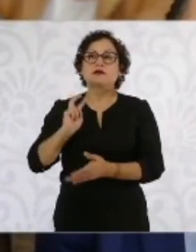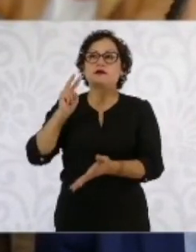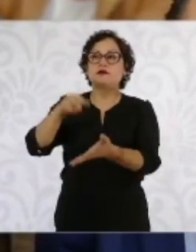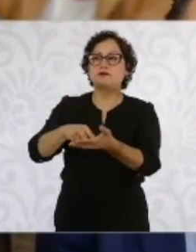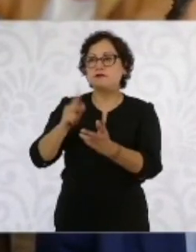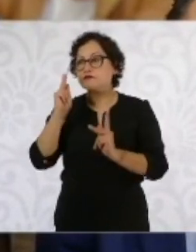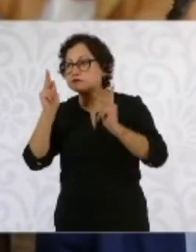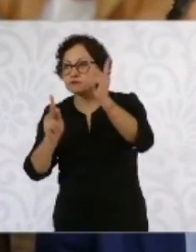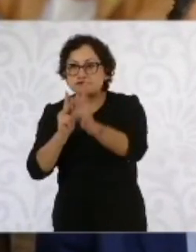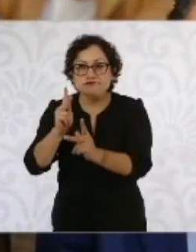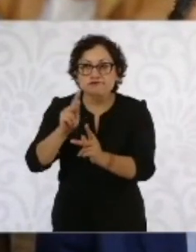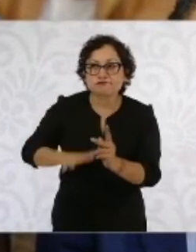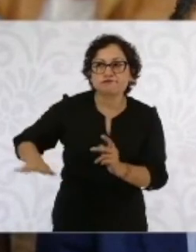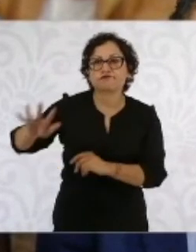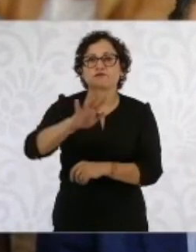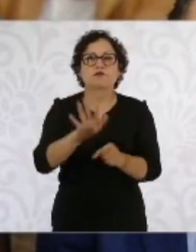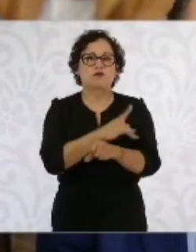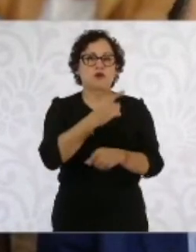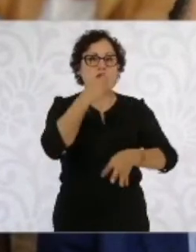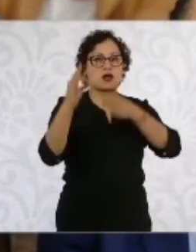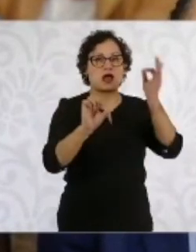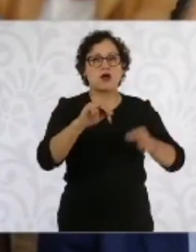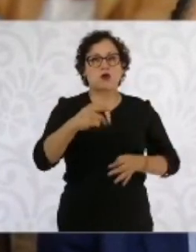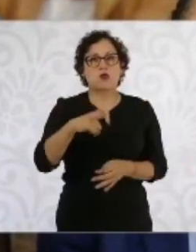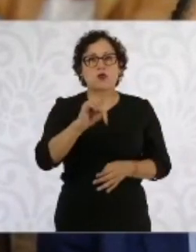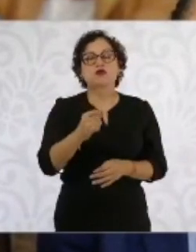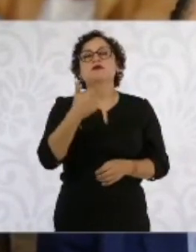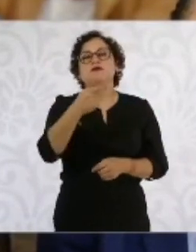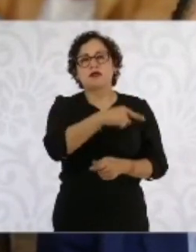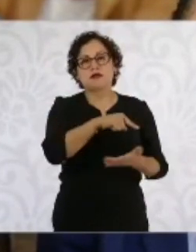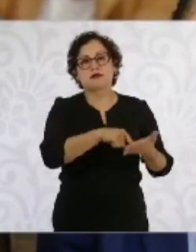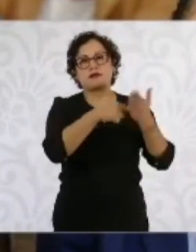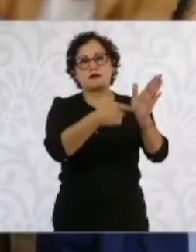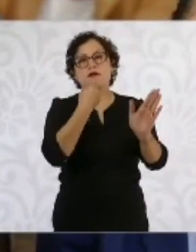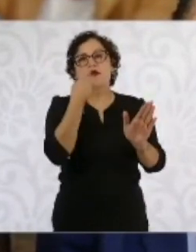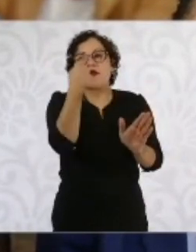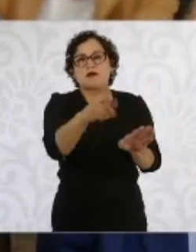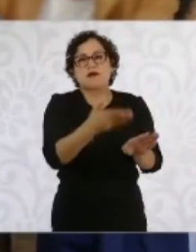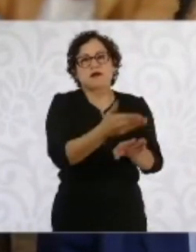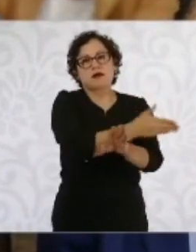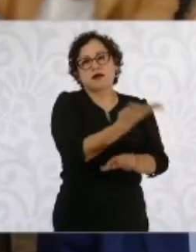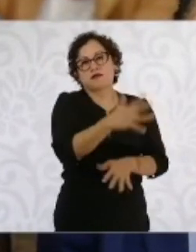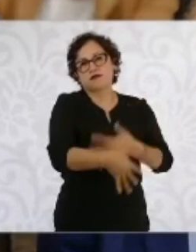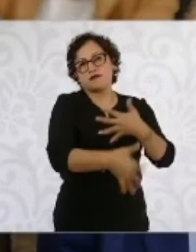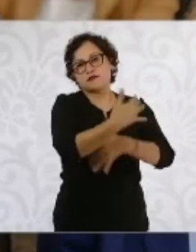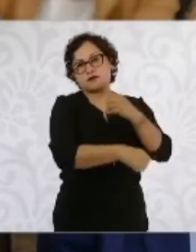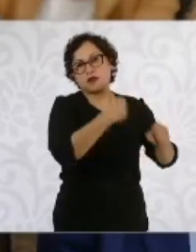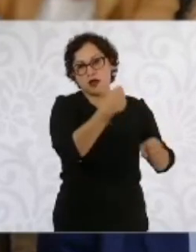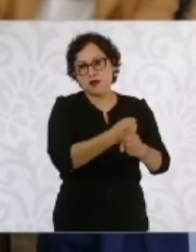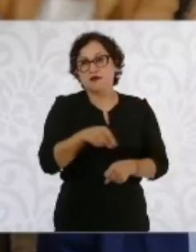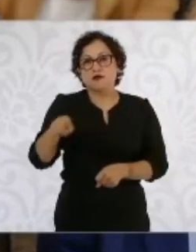publicó un reportaje sobre algunas quejas eventuales que tienen 10, 15 años, hizo un recorrido,